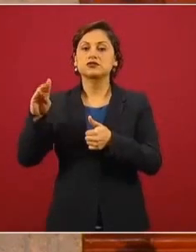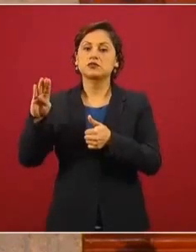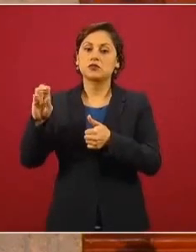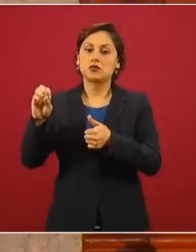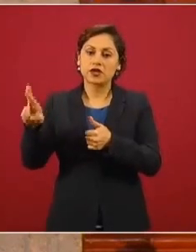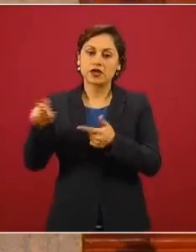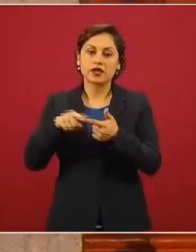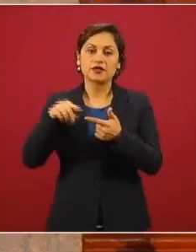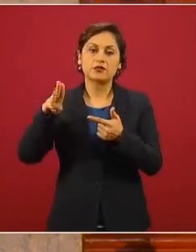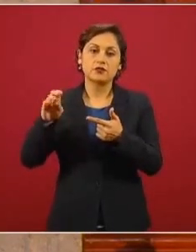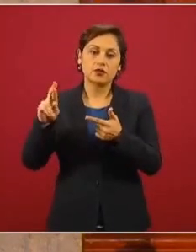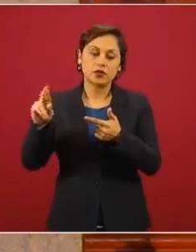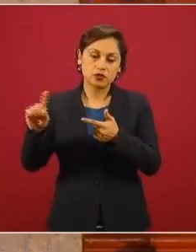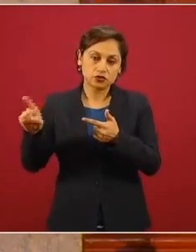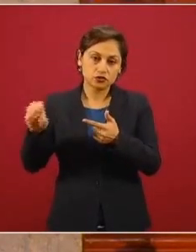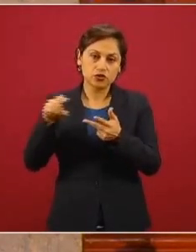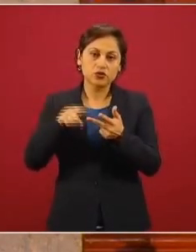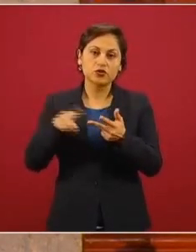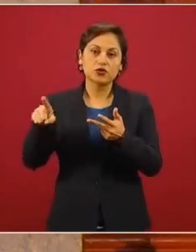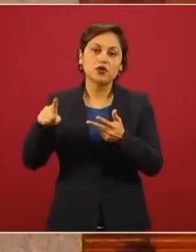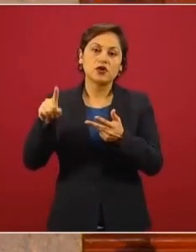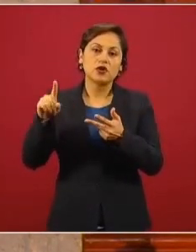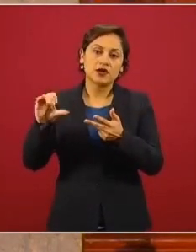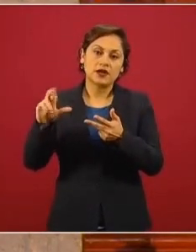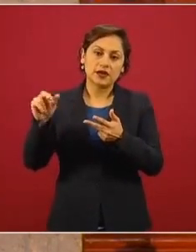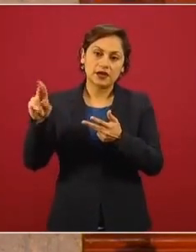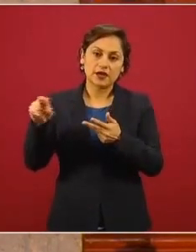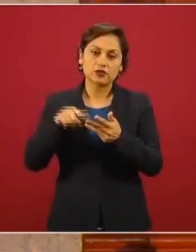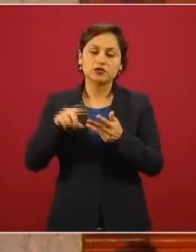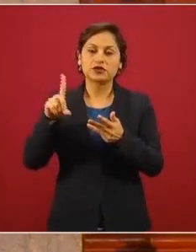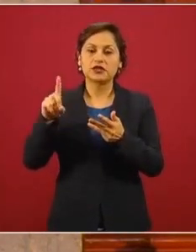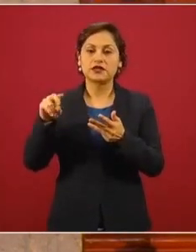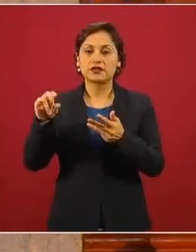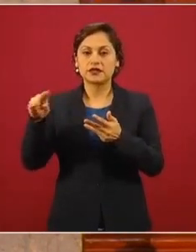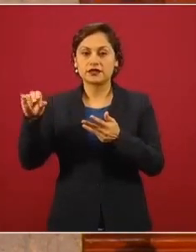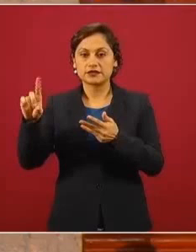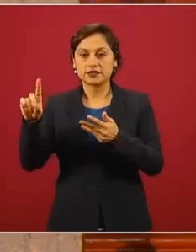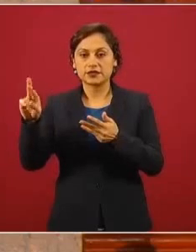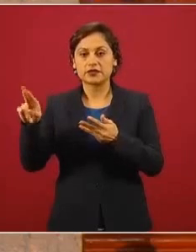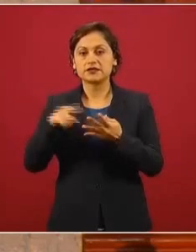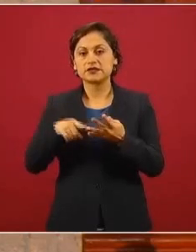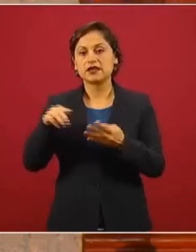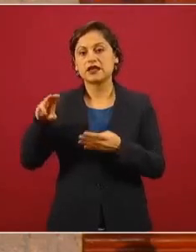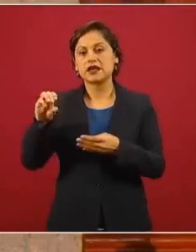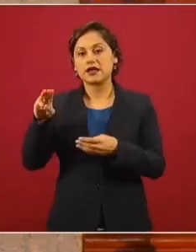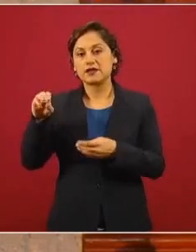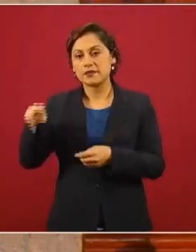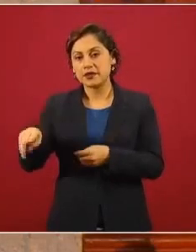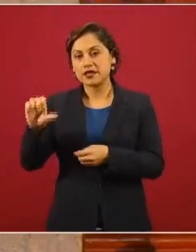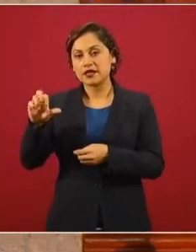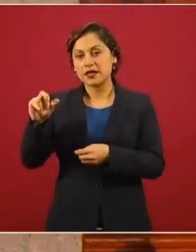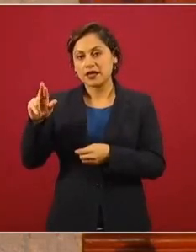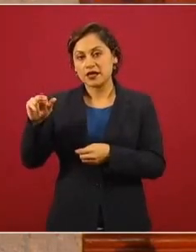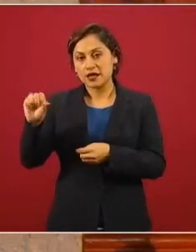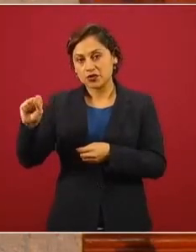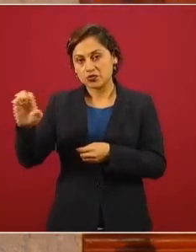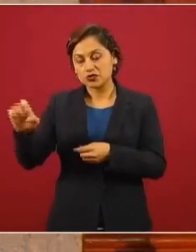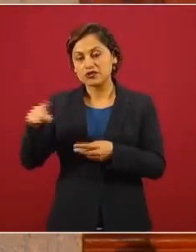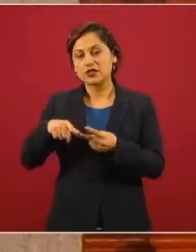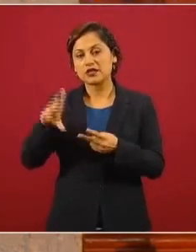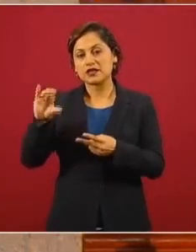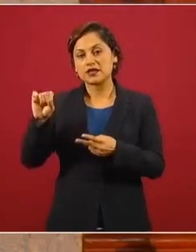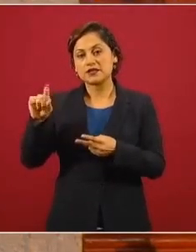Ciro Gómez Leiva, Pablo Iriar, León Krause, Denis Dresser, Héctor Aguilar Camín, Enrique Krause, Jorge Castañeda,